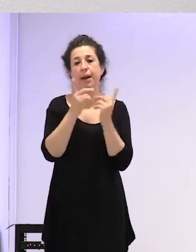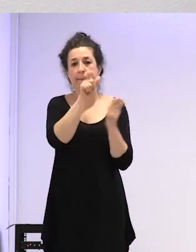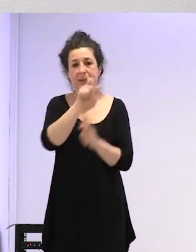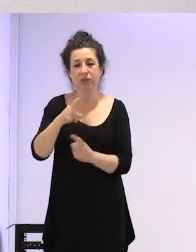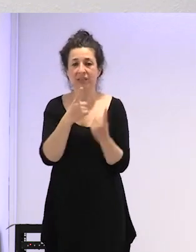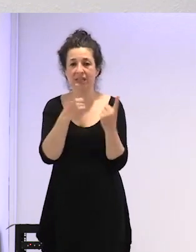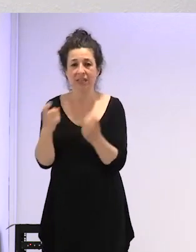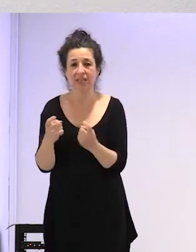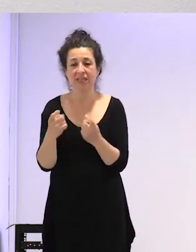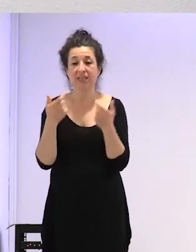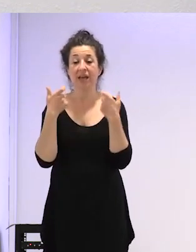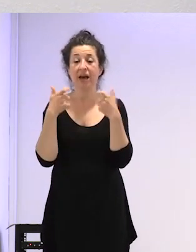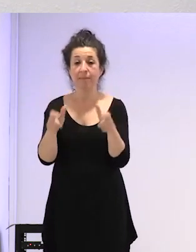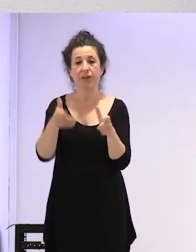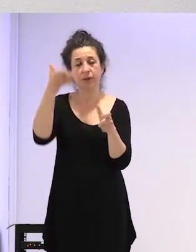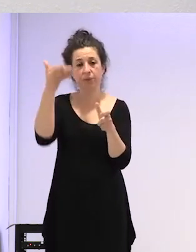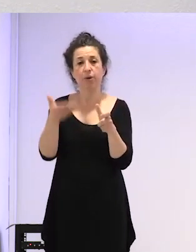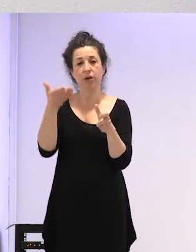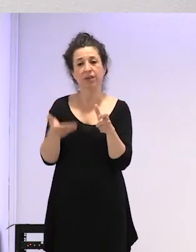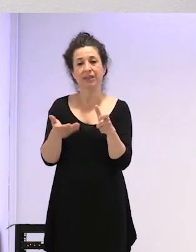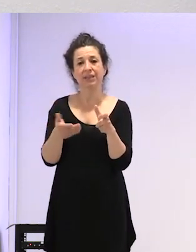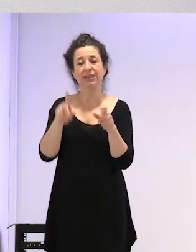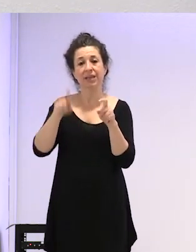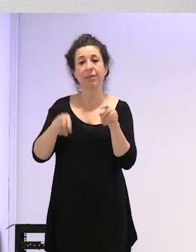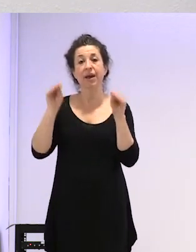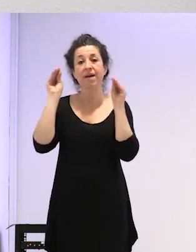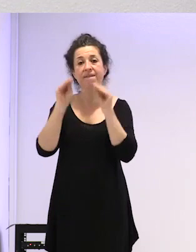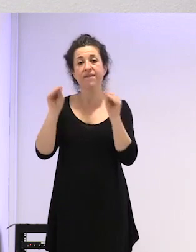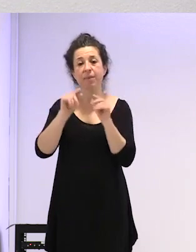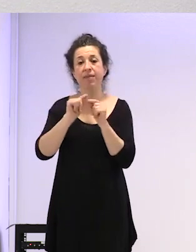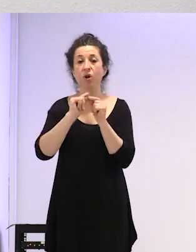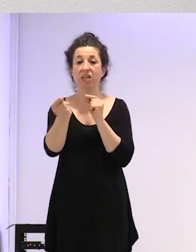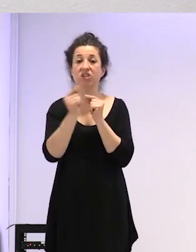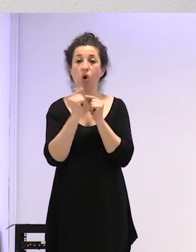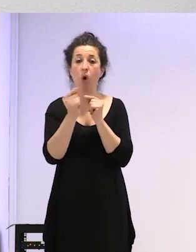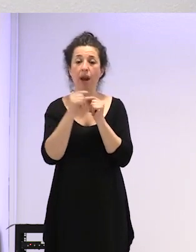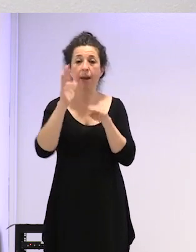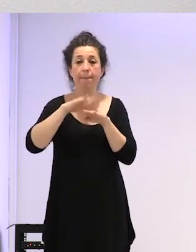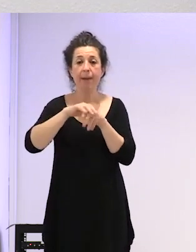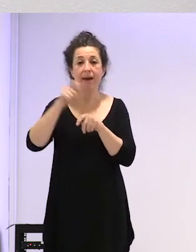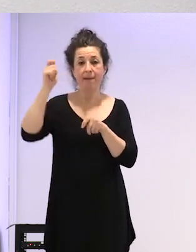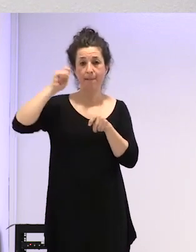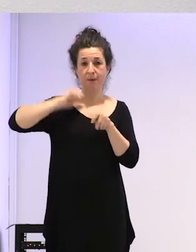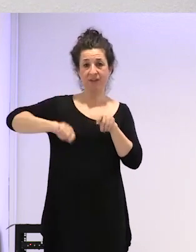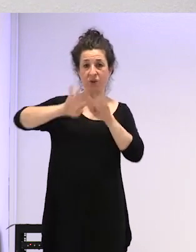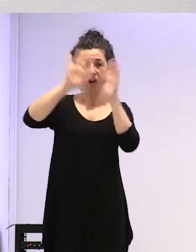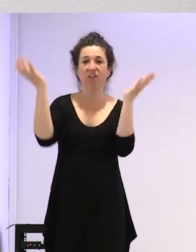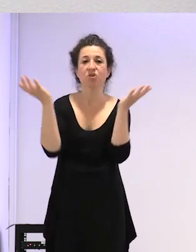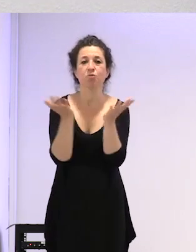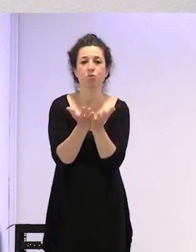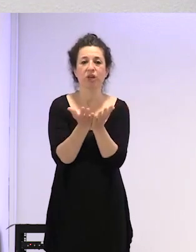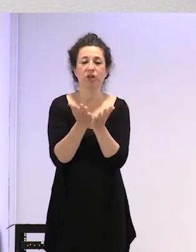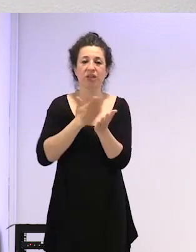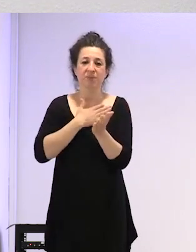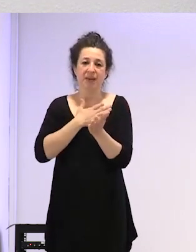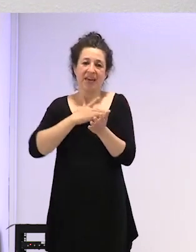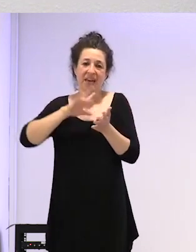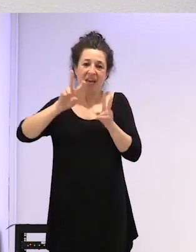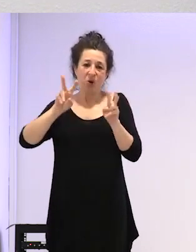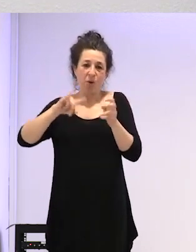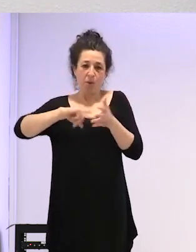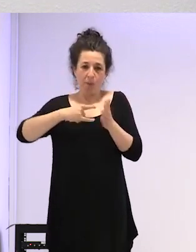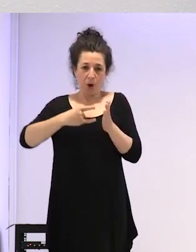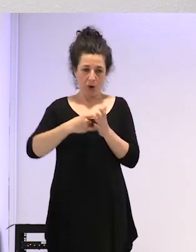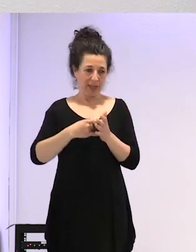un apartado muy importante de hacer formaciones online para profesionales de todo el mundo este es mi nuevo proyecto vamos que no te